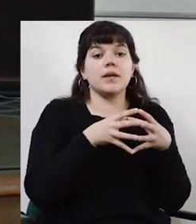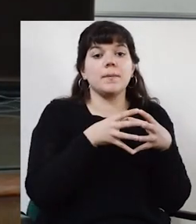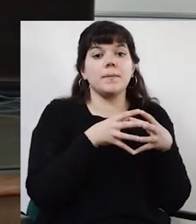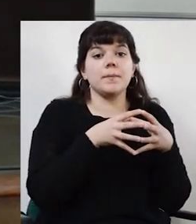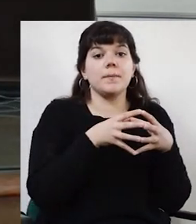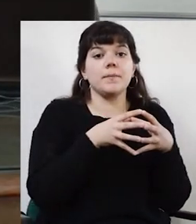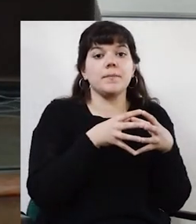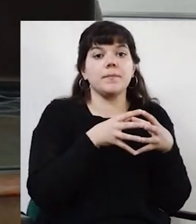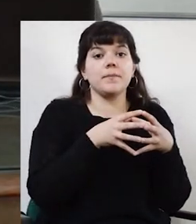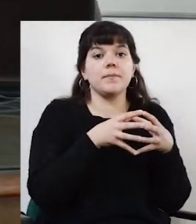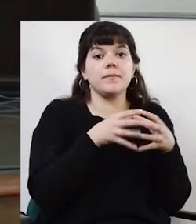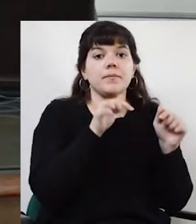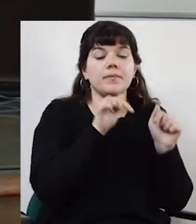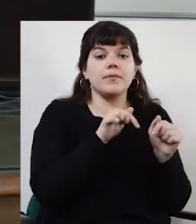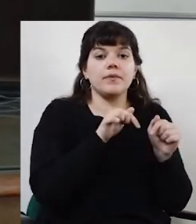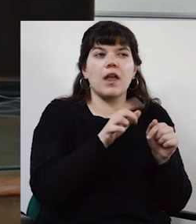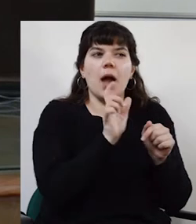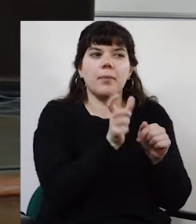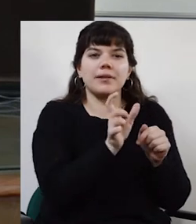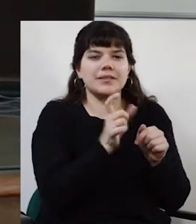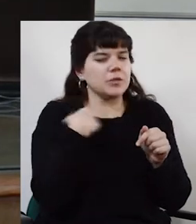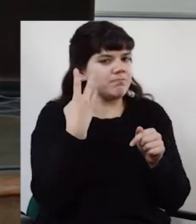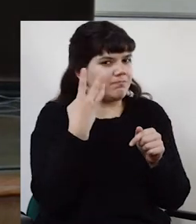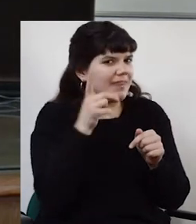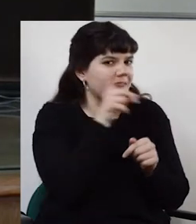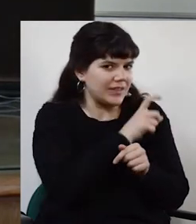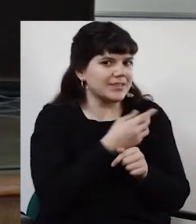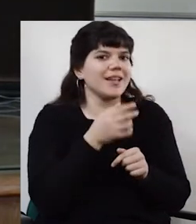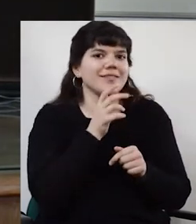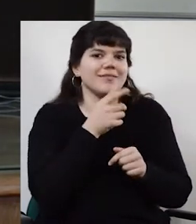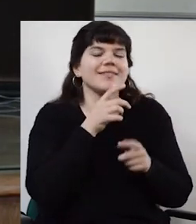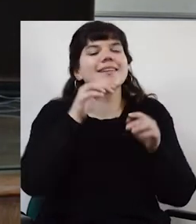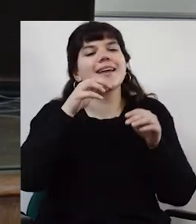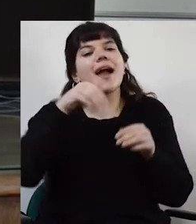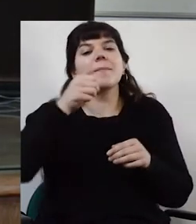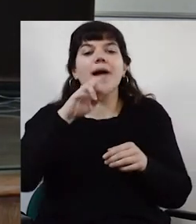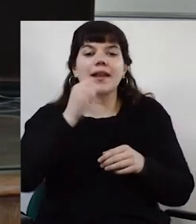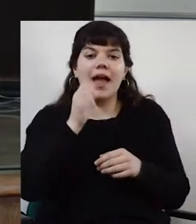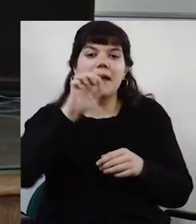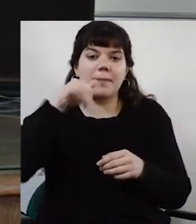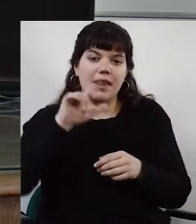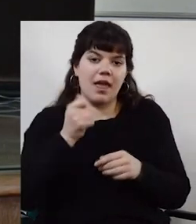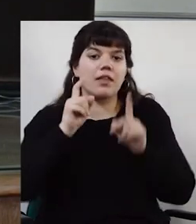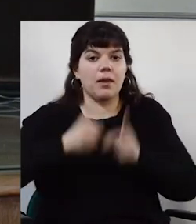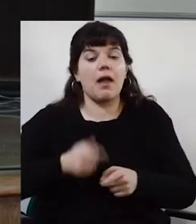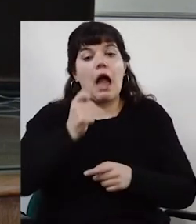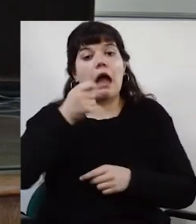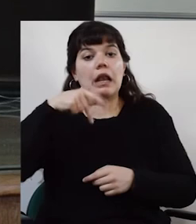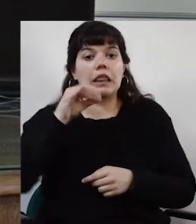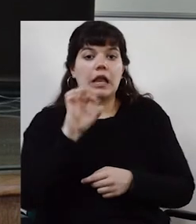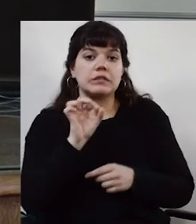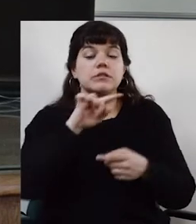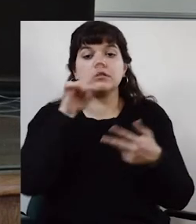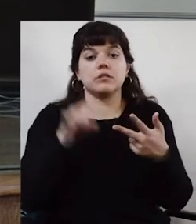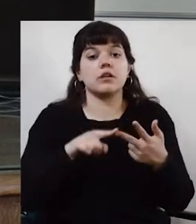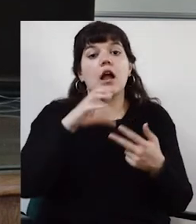-Pitzau, y Evelice, tu apellido es muy difícil, María Emilia Bulanti, Andrés González, Carlos Magallanes,